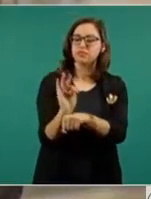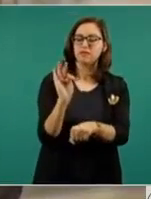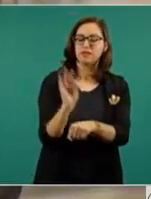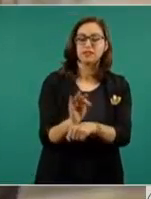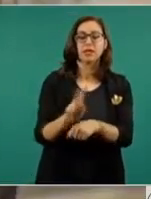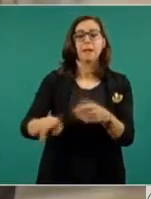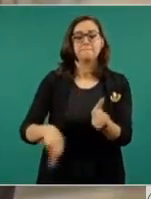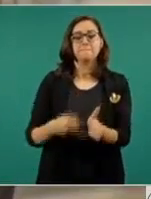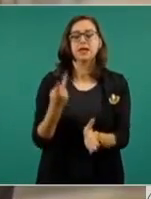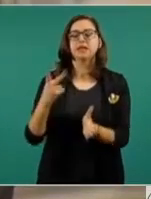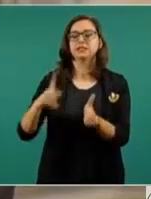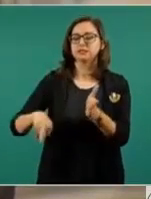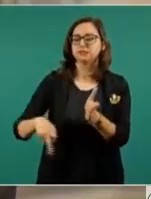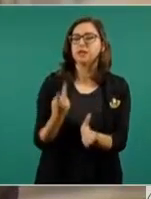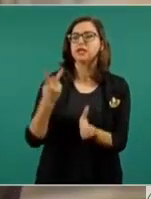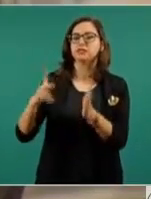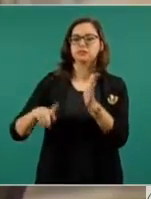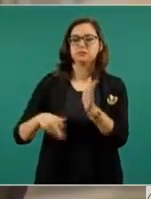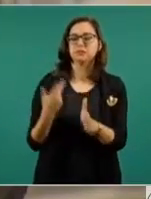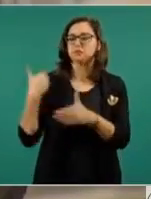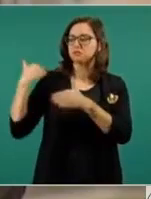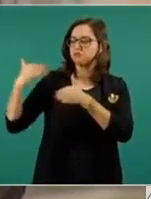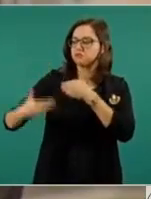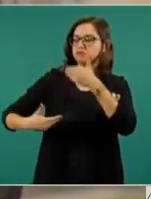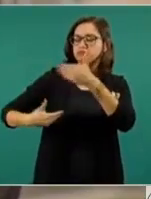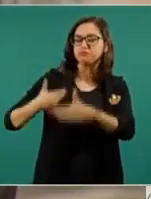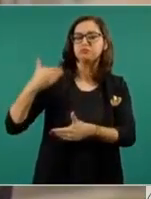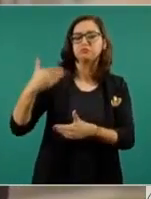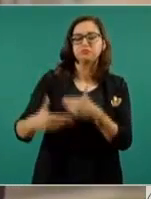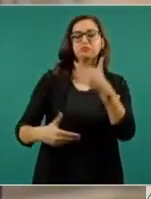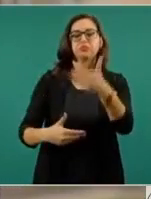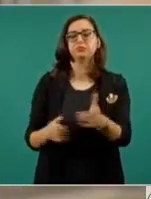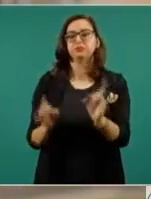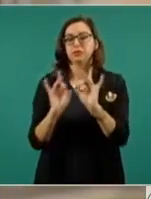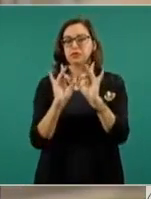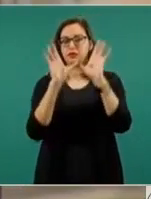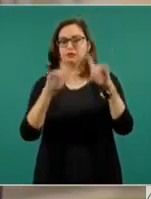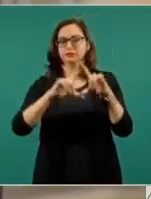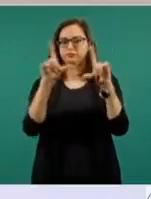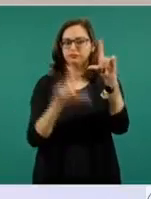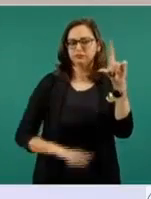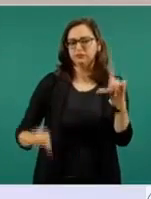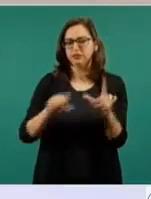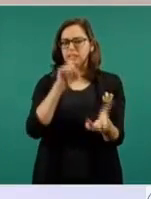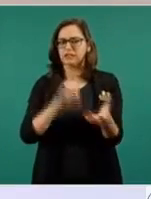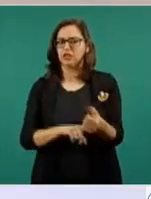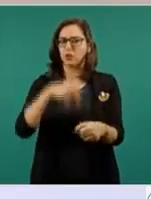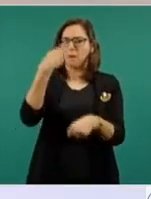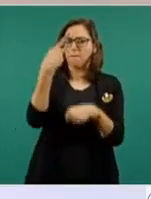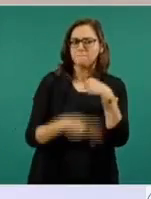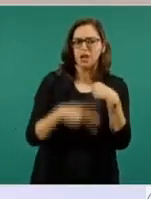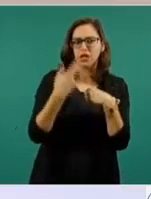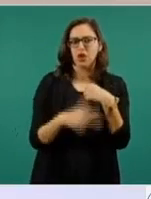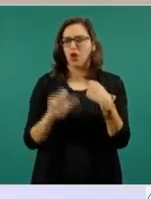replicado en diferentes etapas de la historia del país cuando la integridad, independencia y soberanía nacionales se han